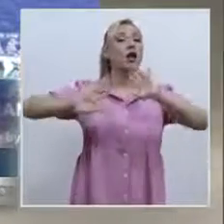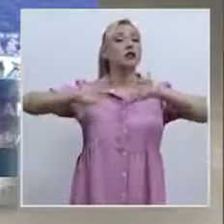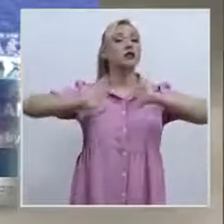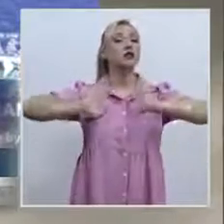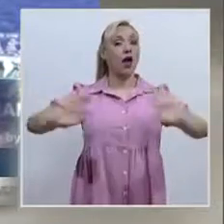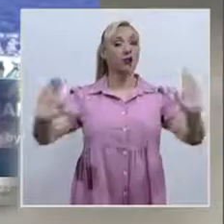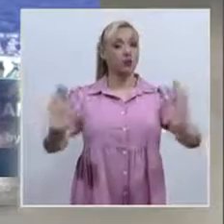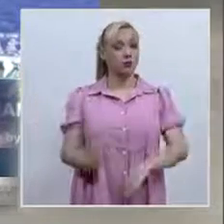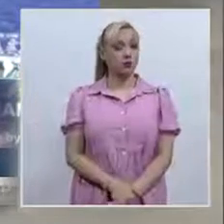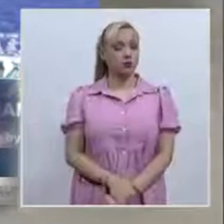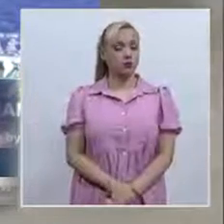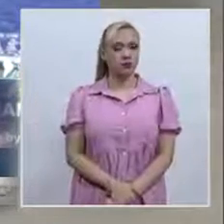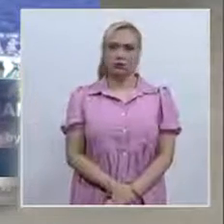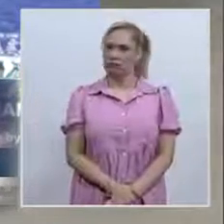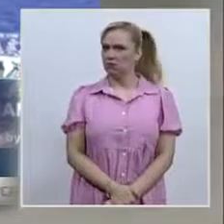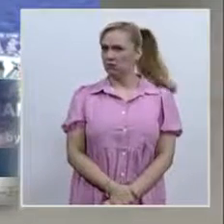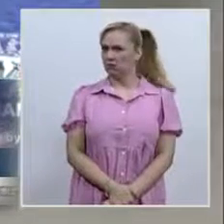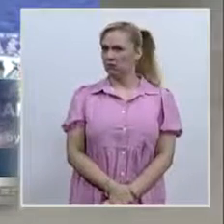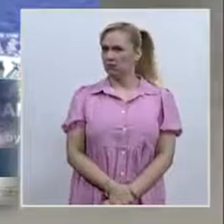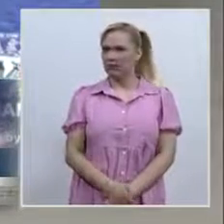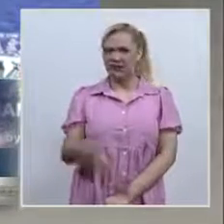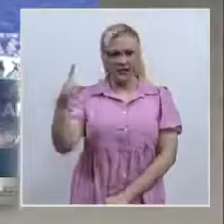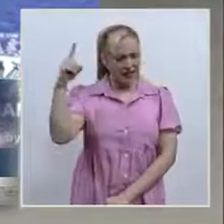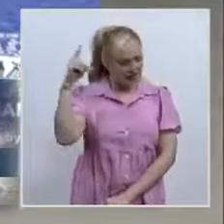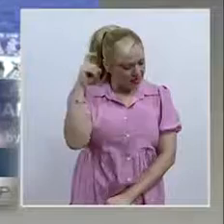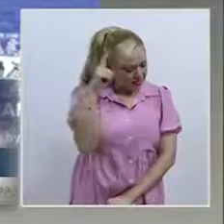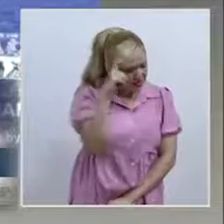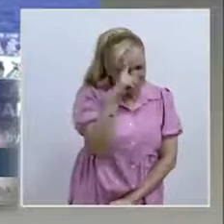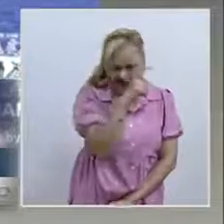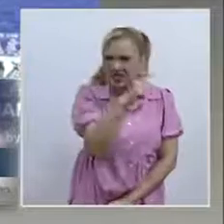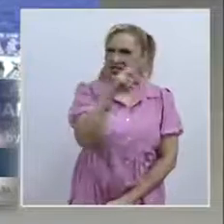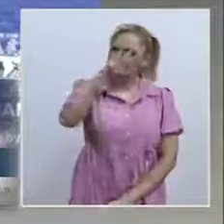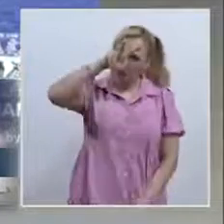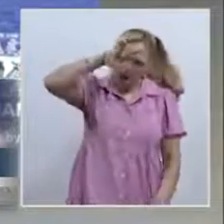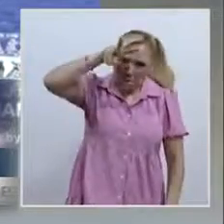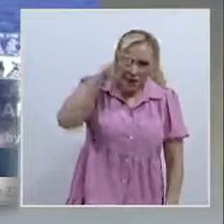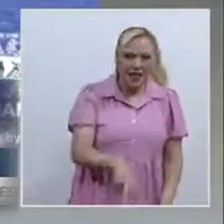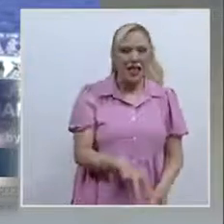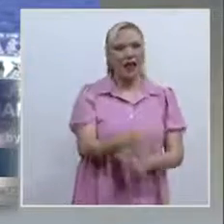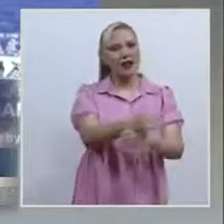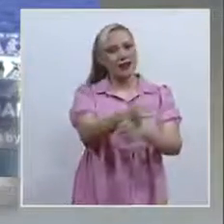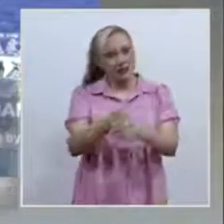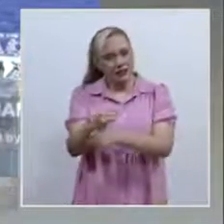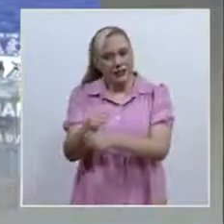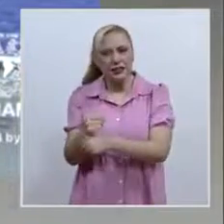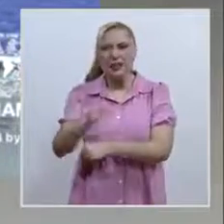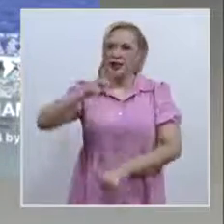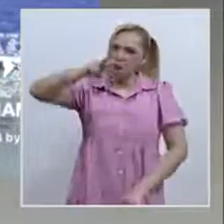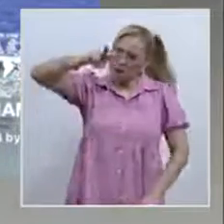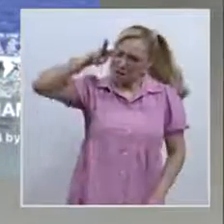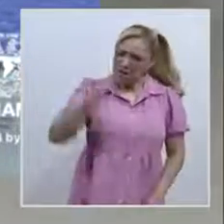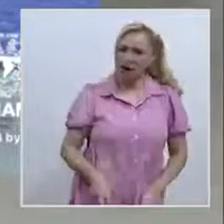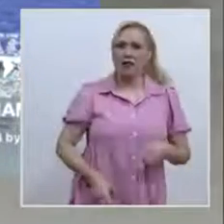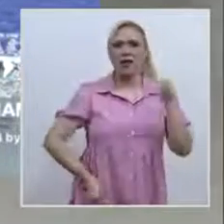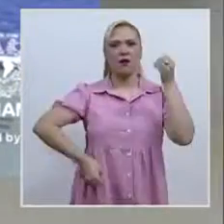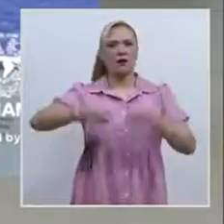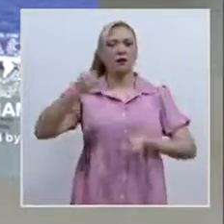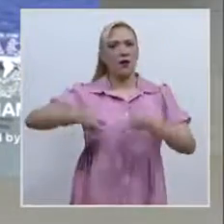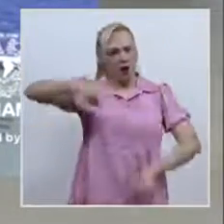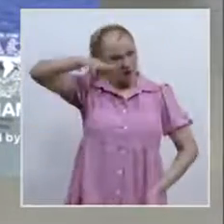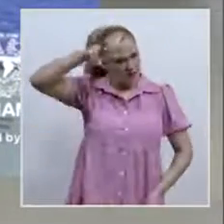extraordinariamente difícil lograr que de veras se investigue, que de veras se juzgue y se sancione